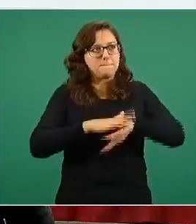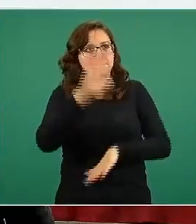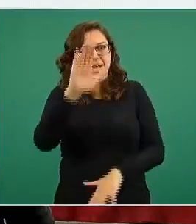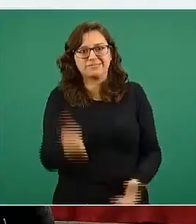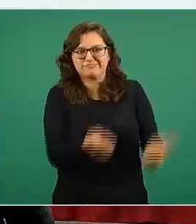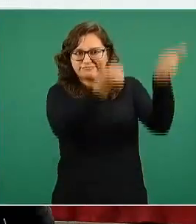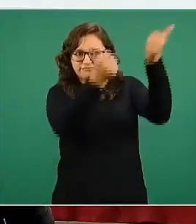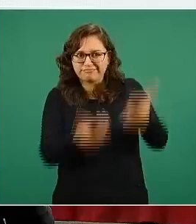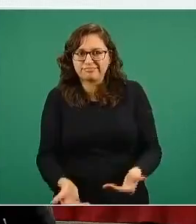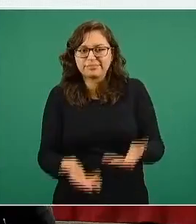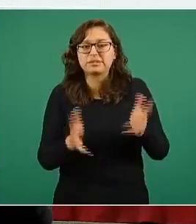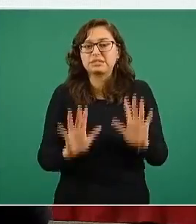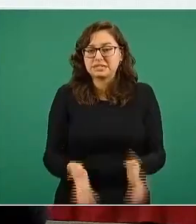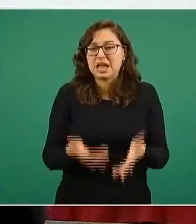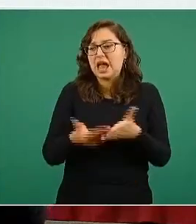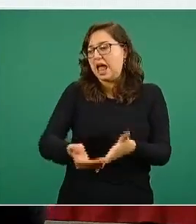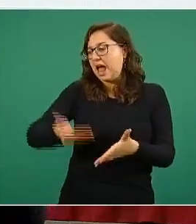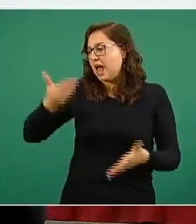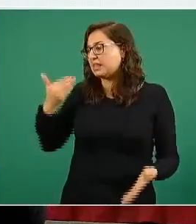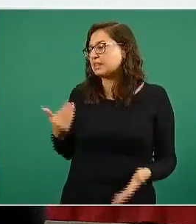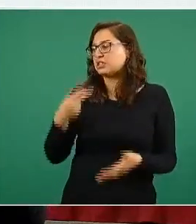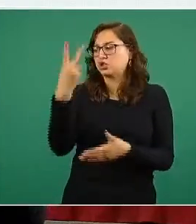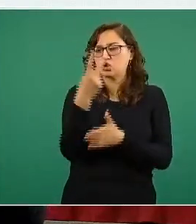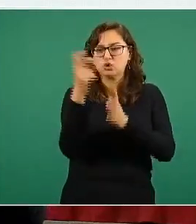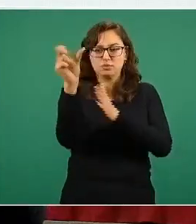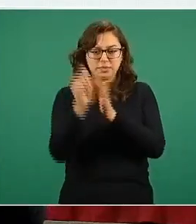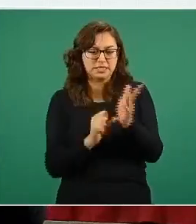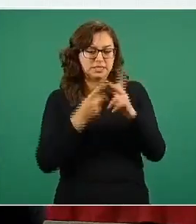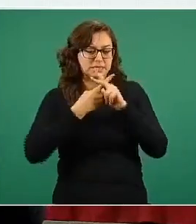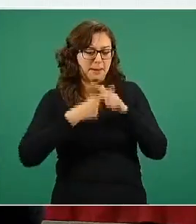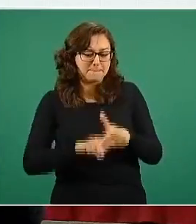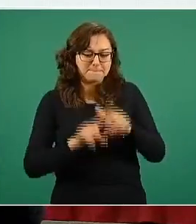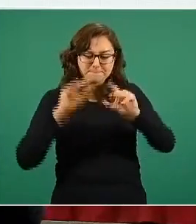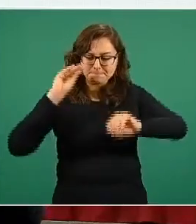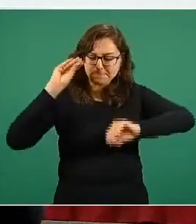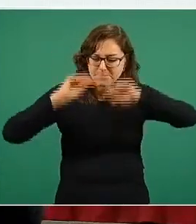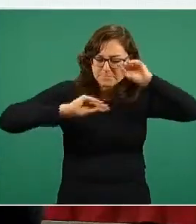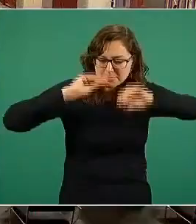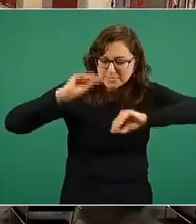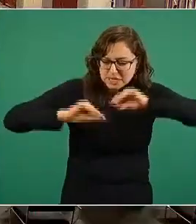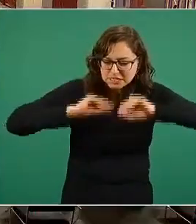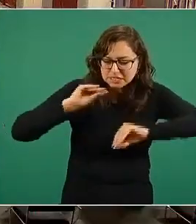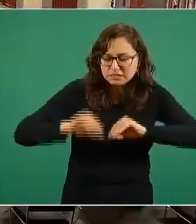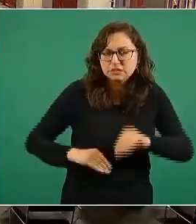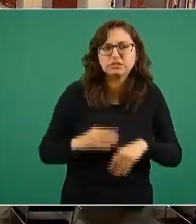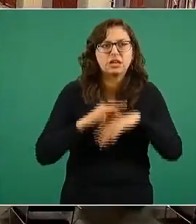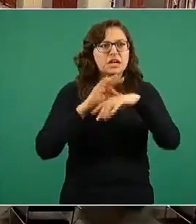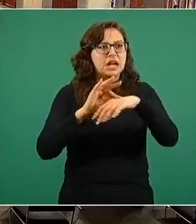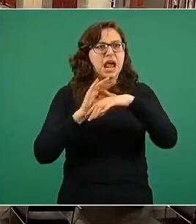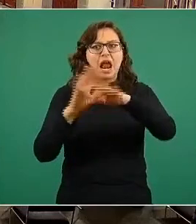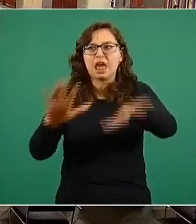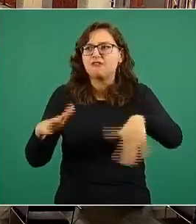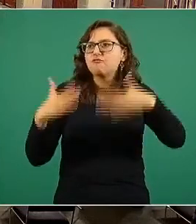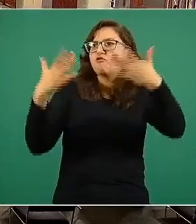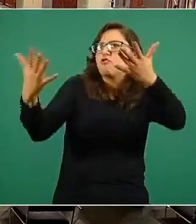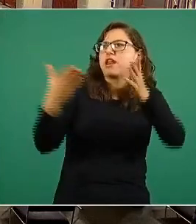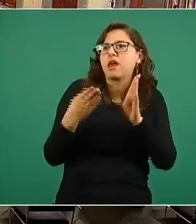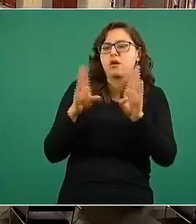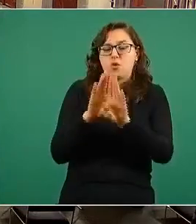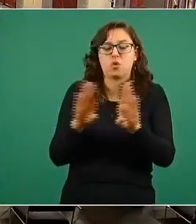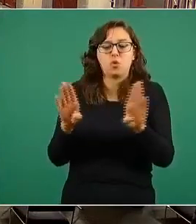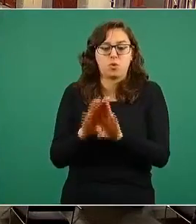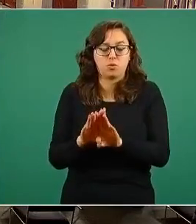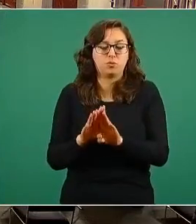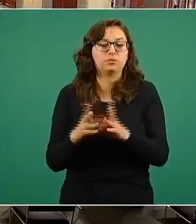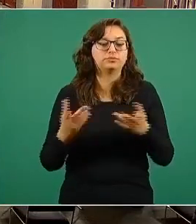diseñado desde hace más de dos meses ya con el trabajo de campo, el trabajo real de uso de las vacunas, que empezó